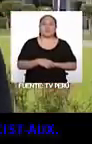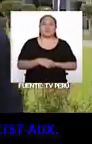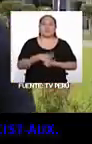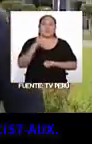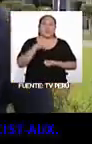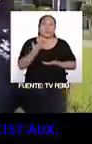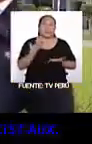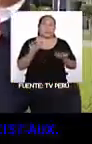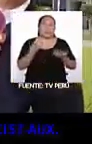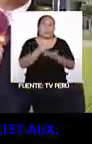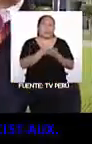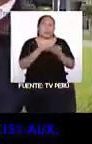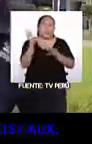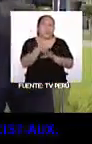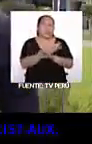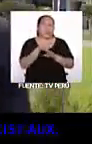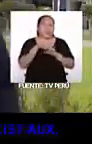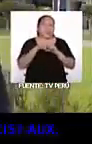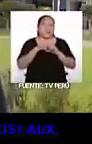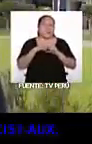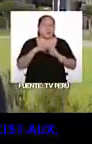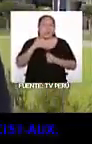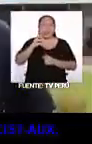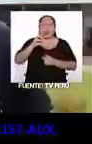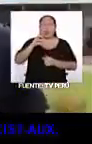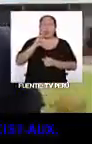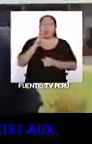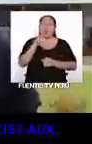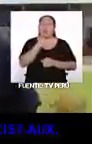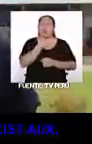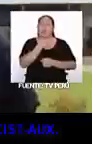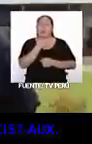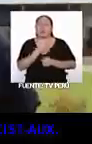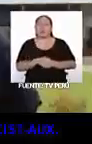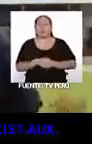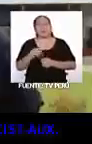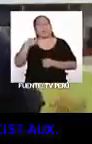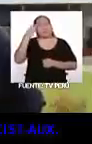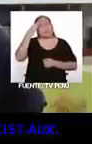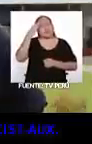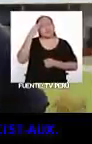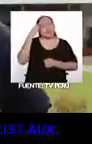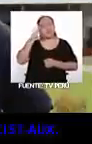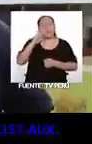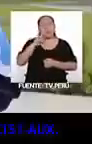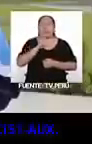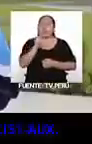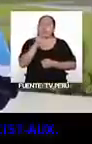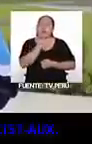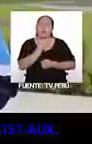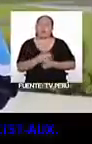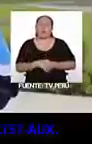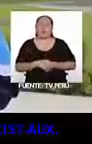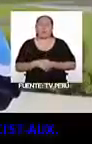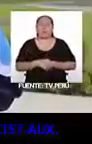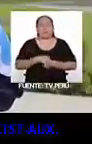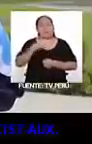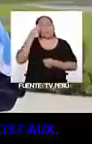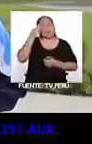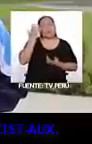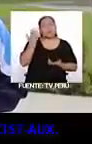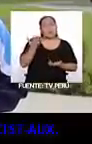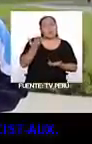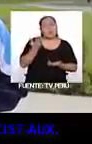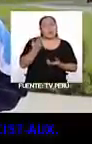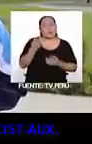Es un género musical coreano, que yo sepa. Y no, no me gusta, no me gusta. Que yo sepa es un género musical coreano y no, no me gusta. Sé que es